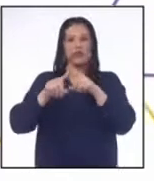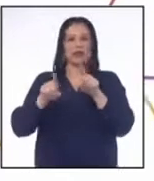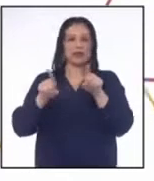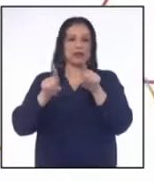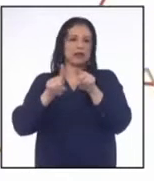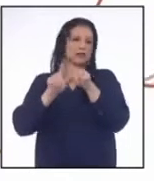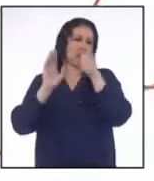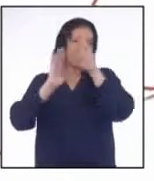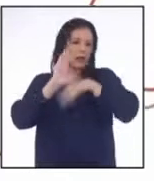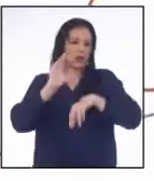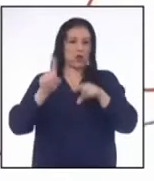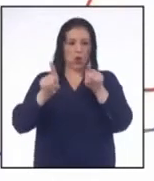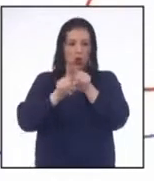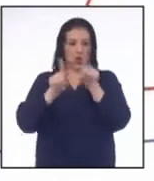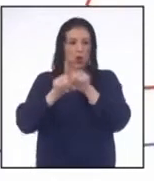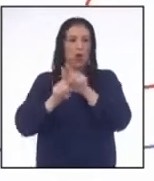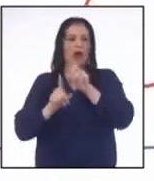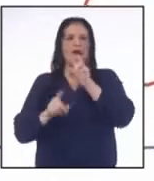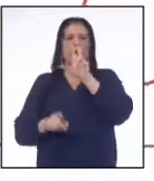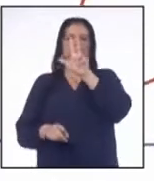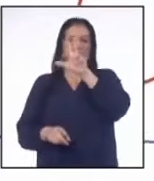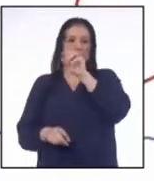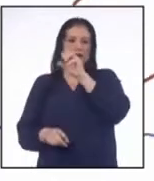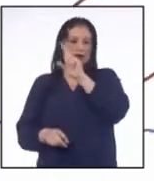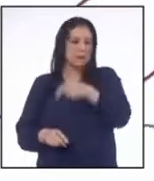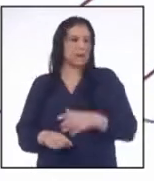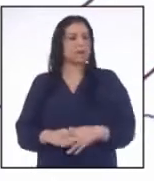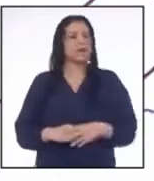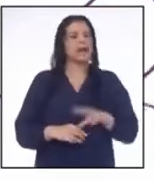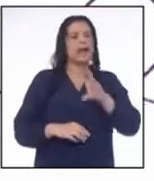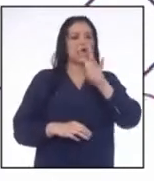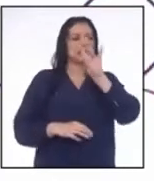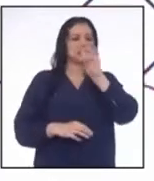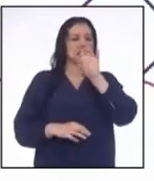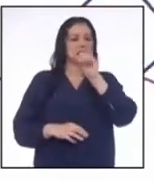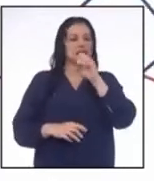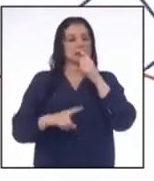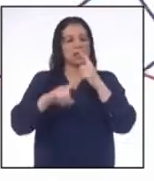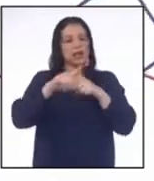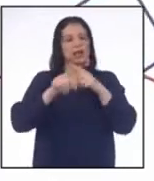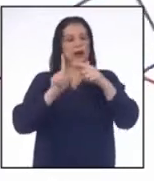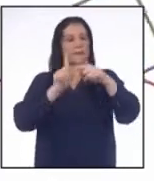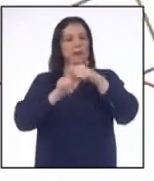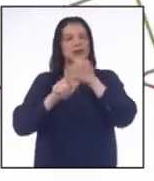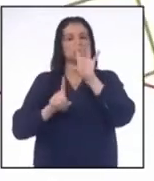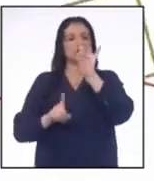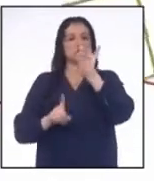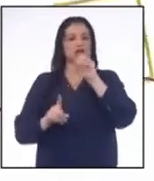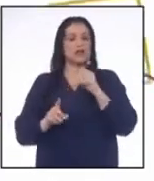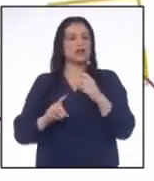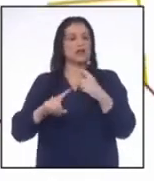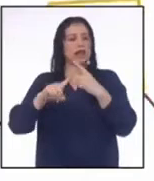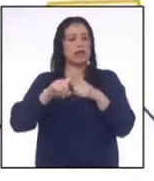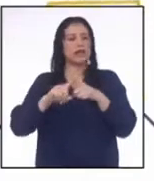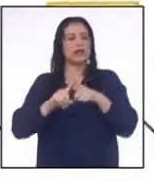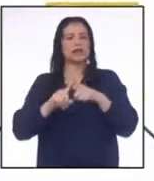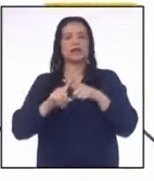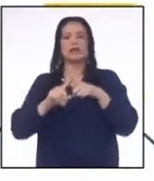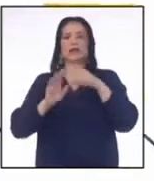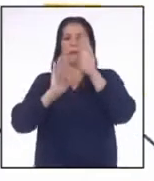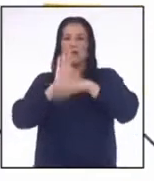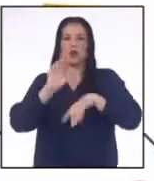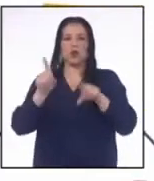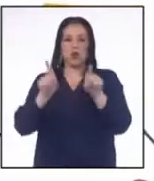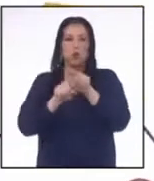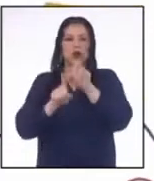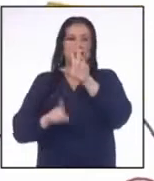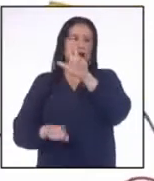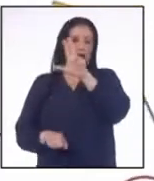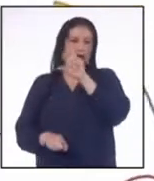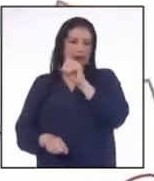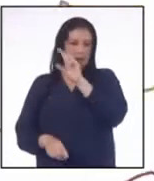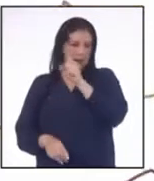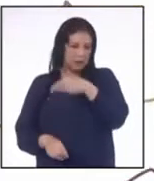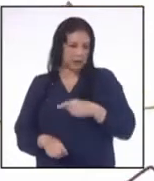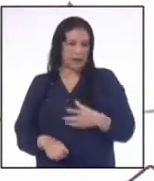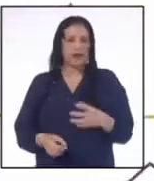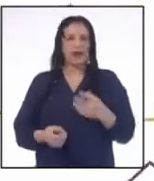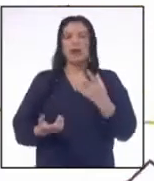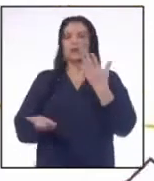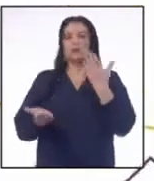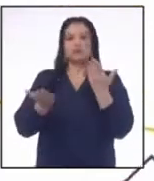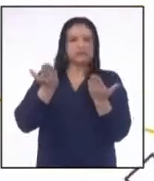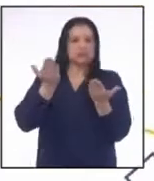Realizando las operaciones 70X más 80X es menor o igual a 30.000 Sumando términos